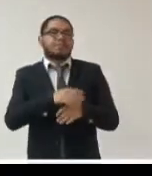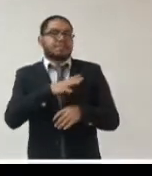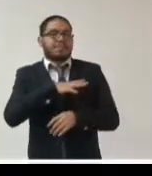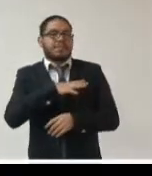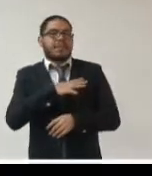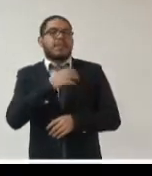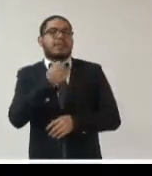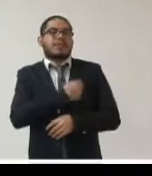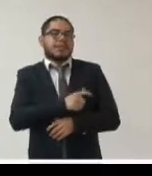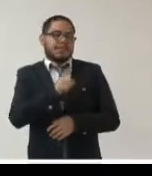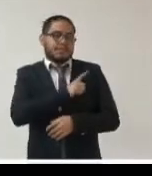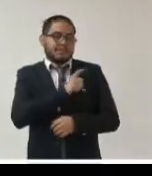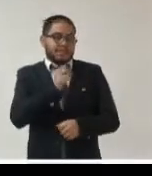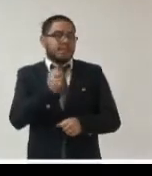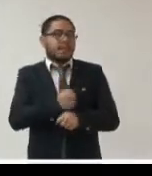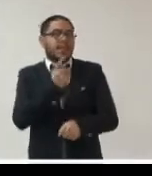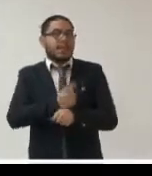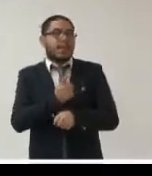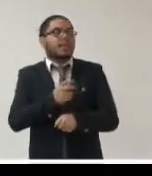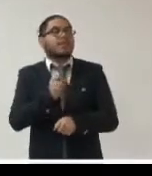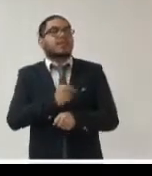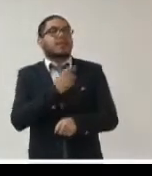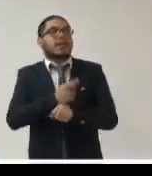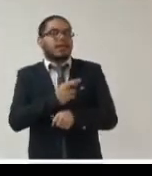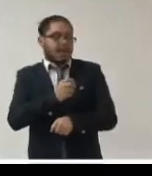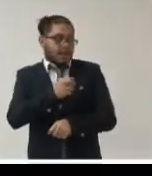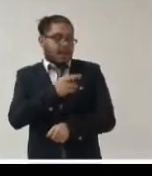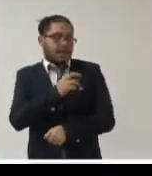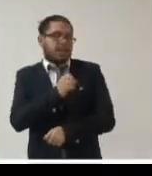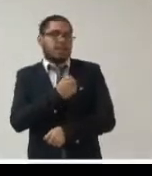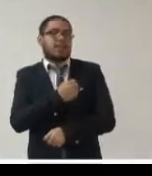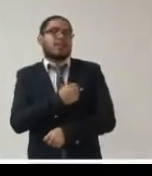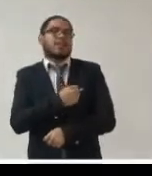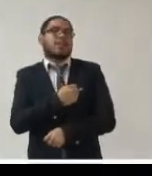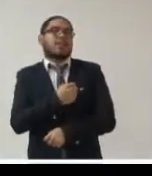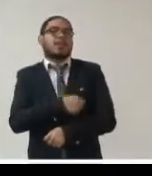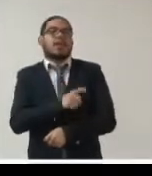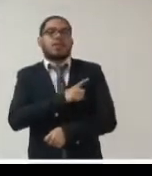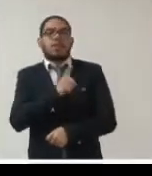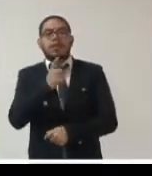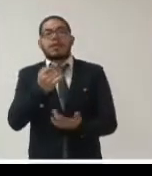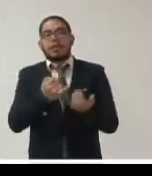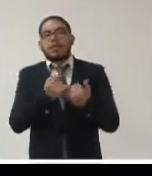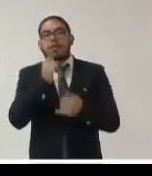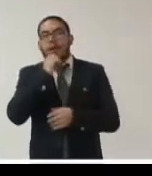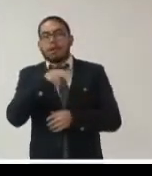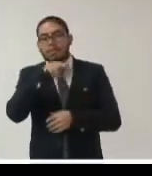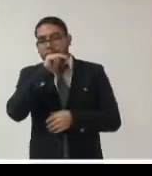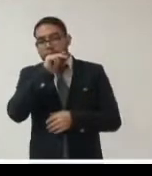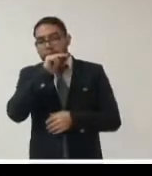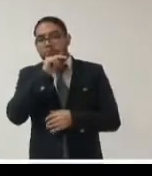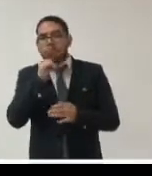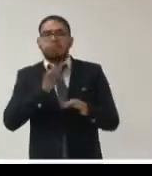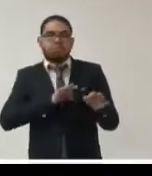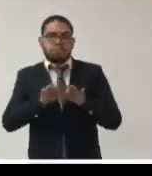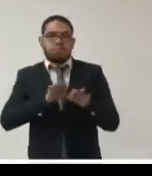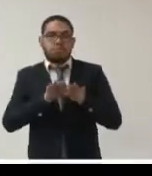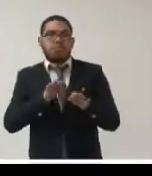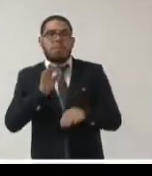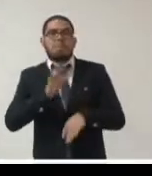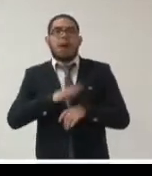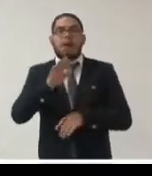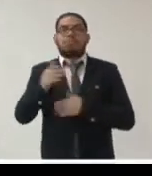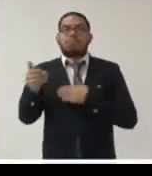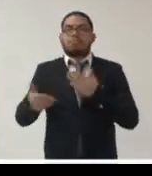de Salud después también nos preocupa el trabajo entonces el segundo sujeto obligado en el ámbito federal que más